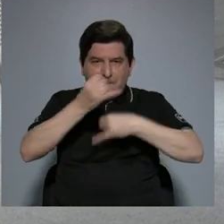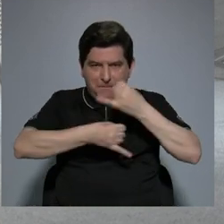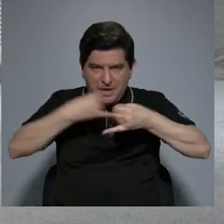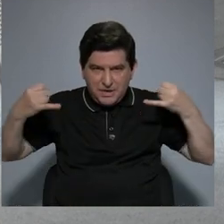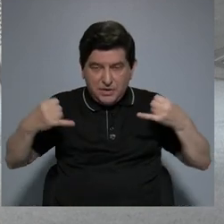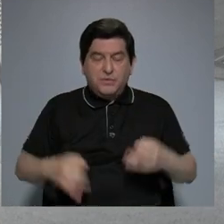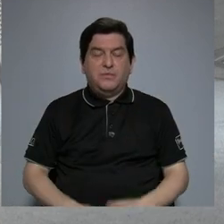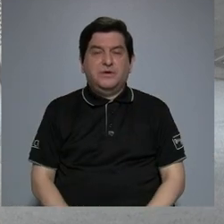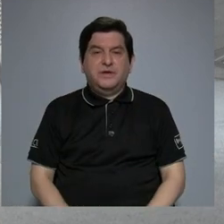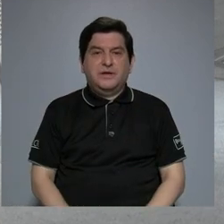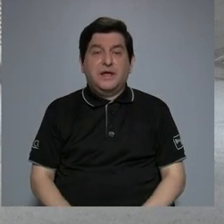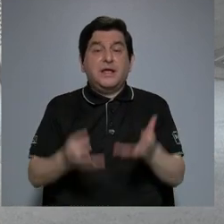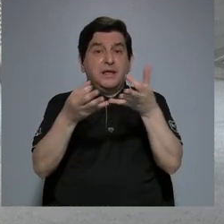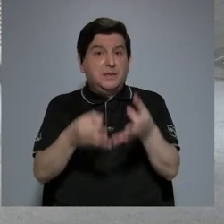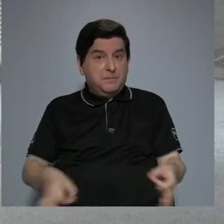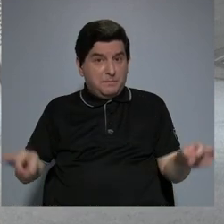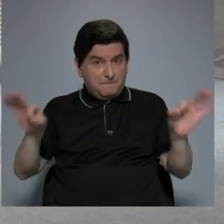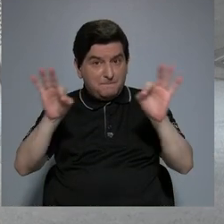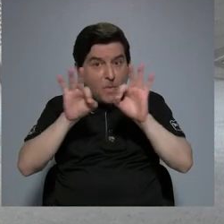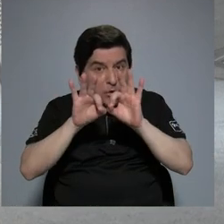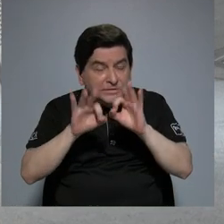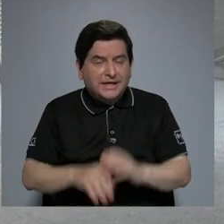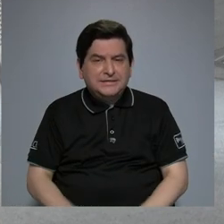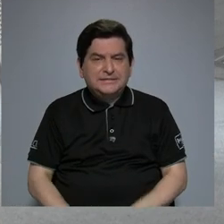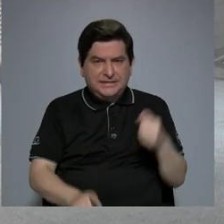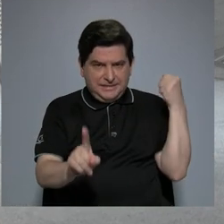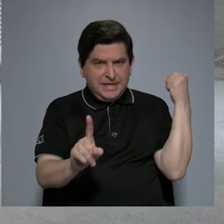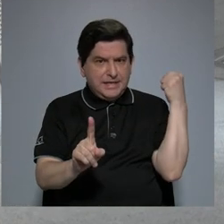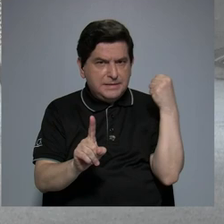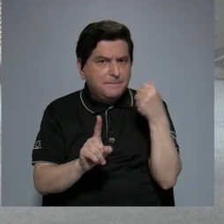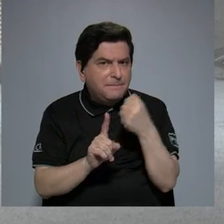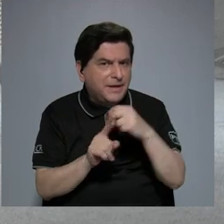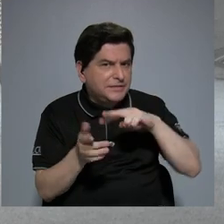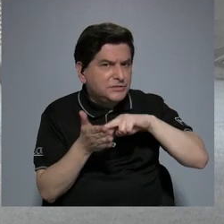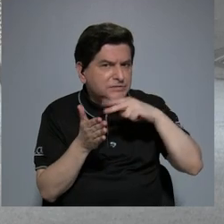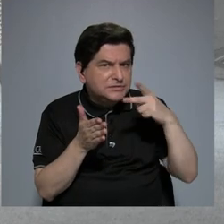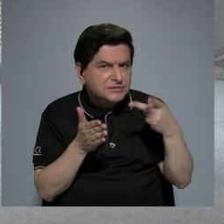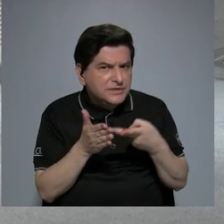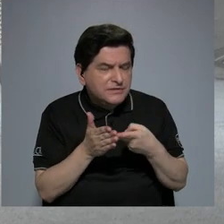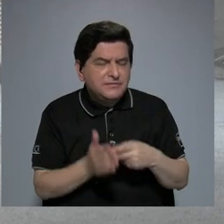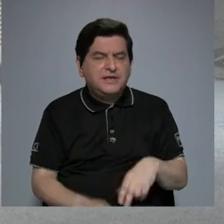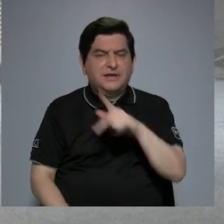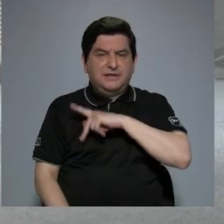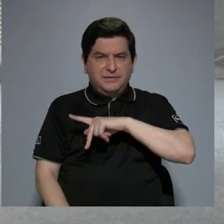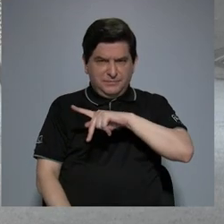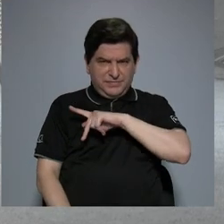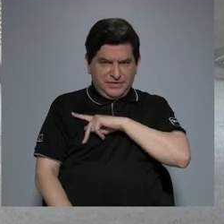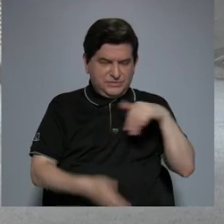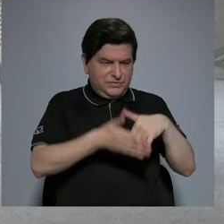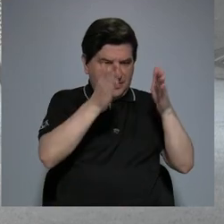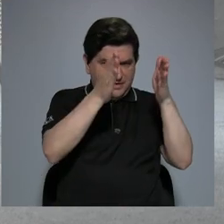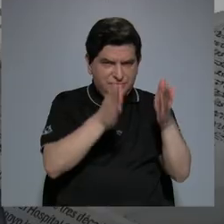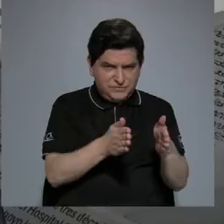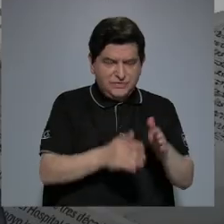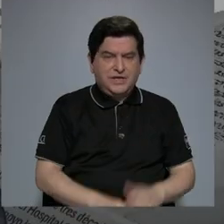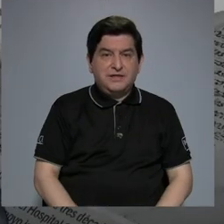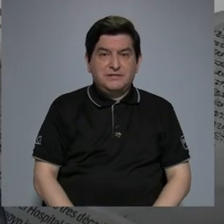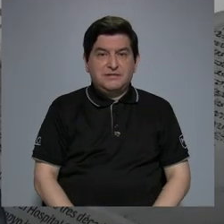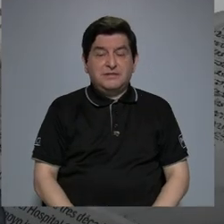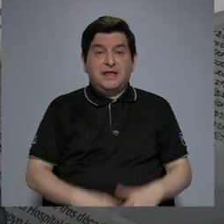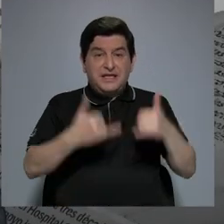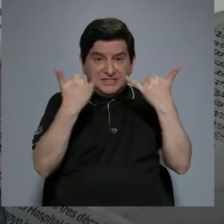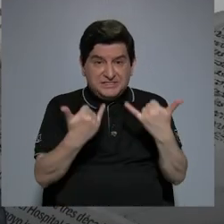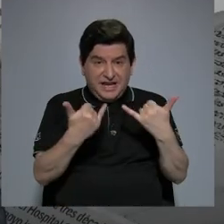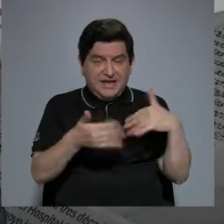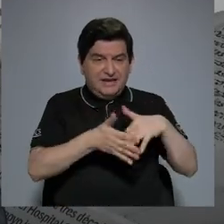lo más importante es que estamos impactando a nivel personal del estudiante. Una vez que el